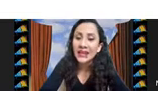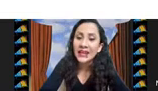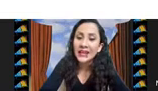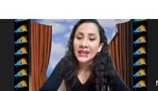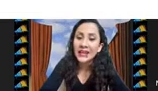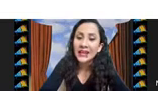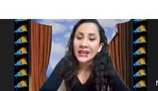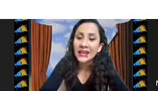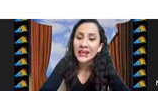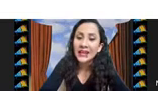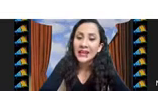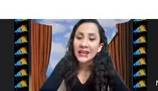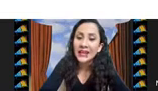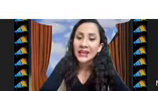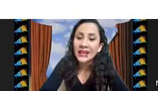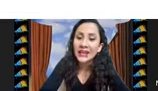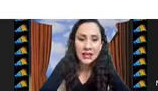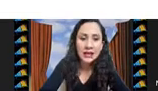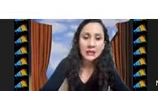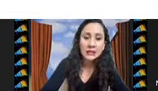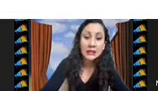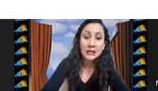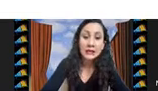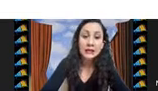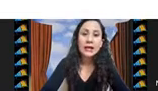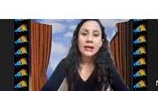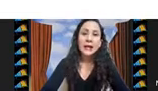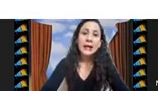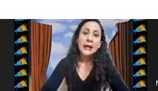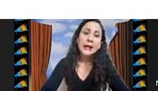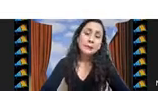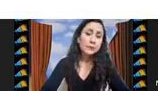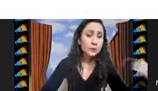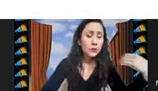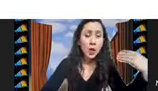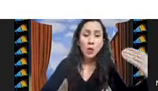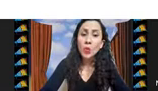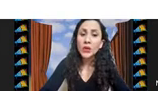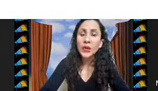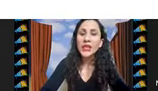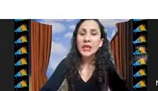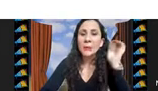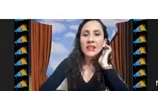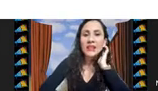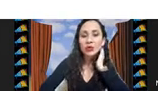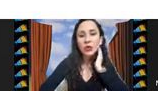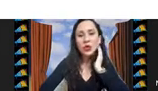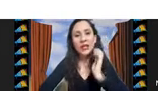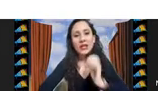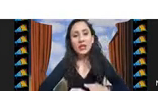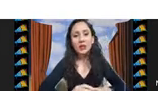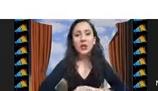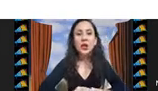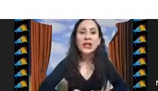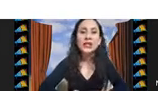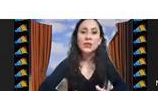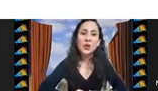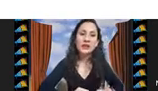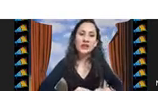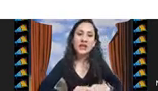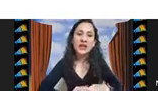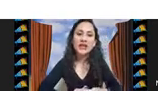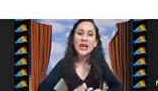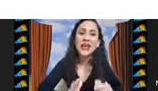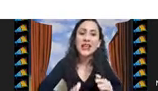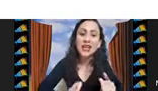discriminar entre instancias con diferentes características luego cuando viene la parte de estudio de relaciones